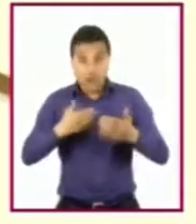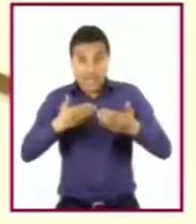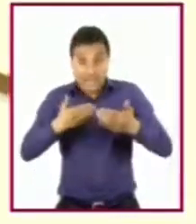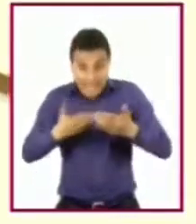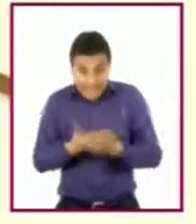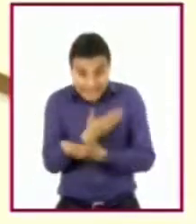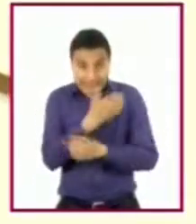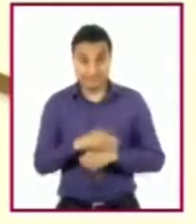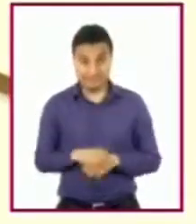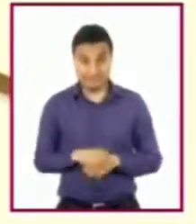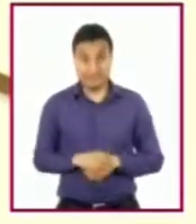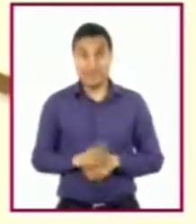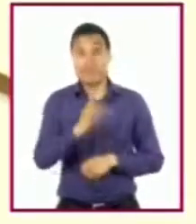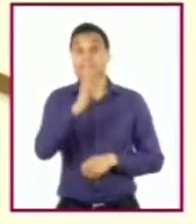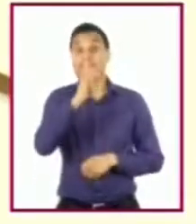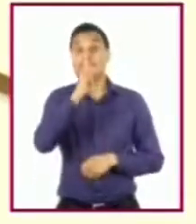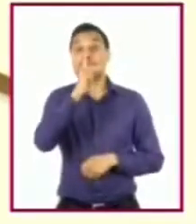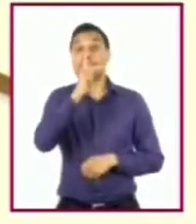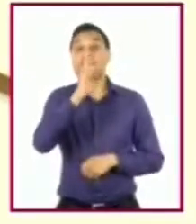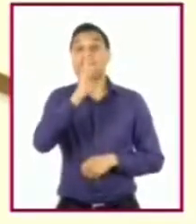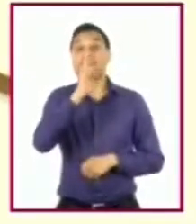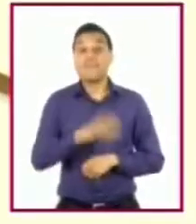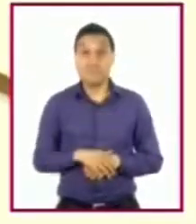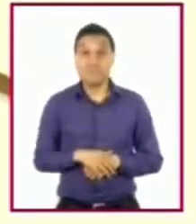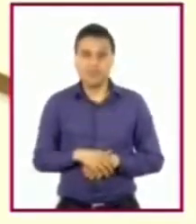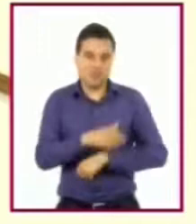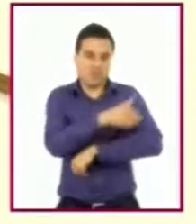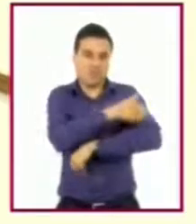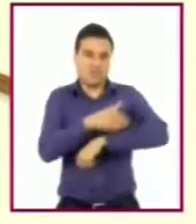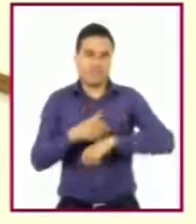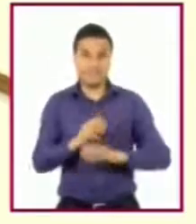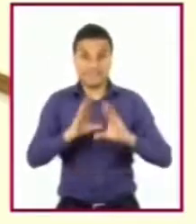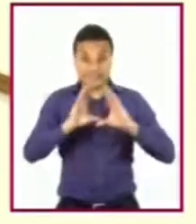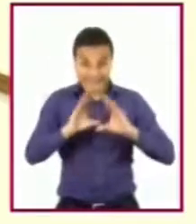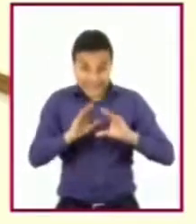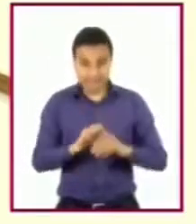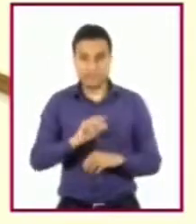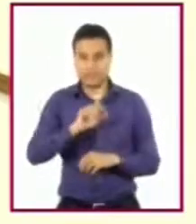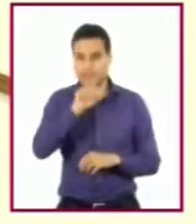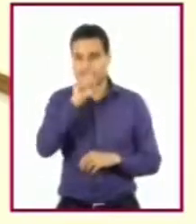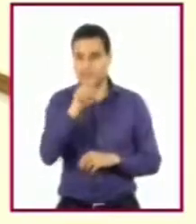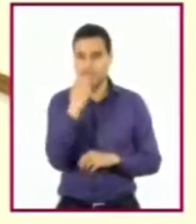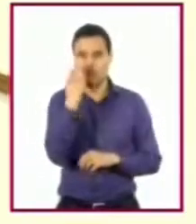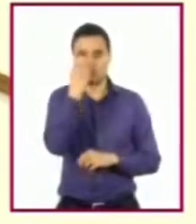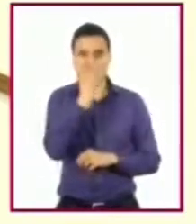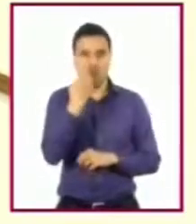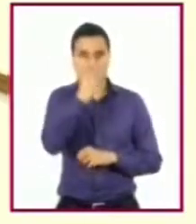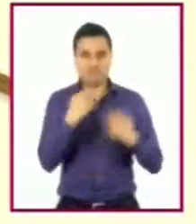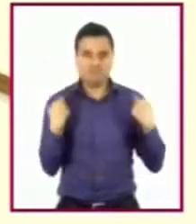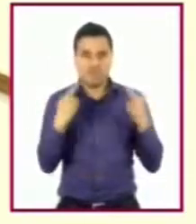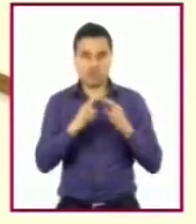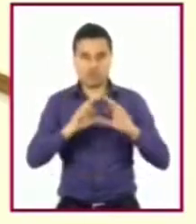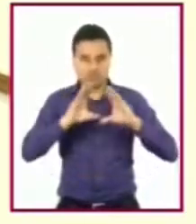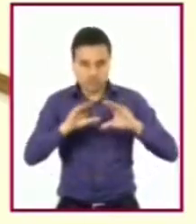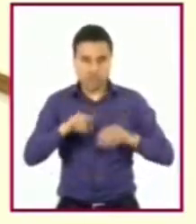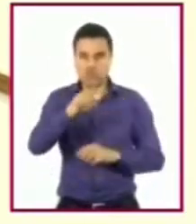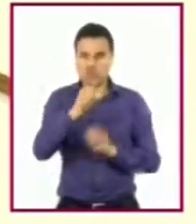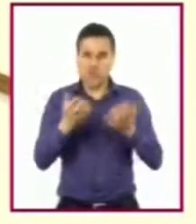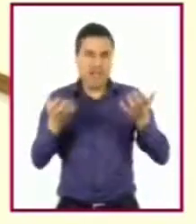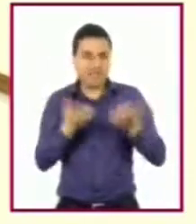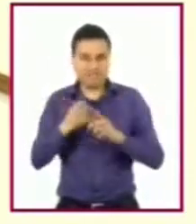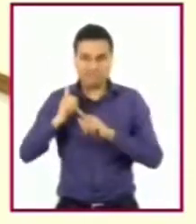educación en la familia y en la escuela, y durante las actividades que realizamos en nuestra vida cotidiana,